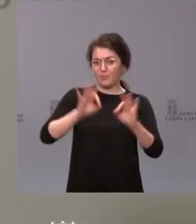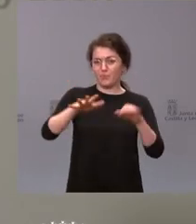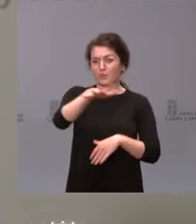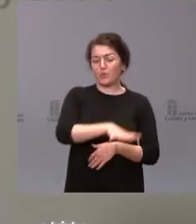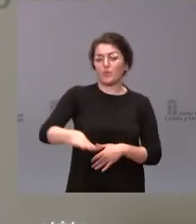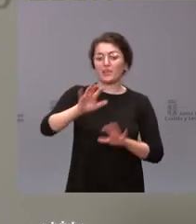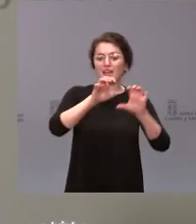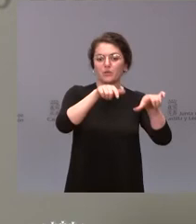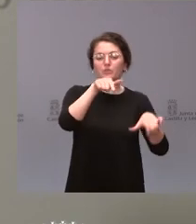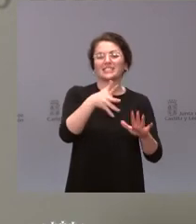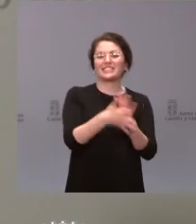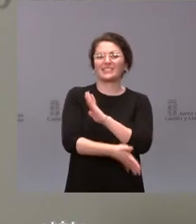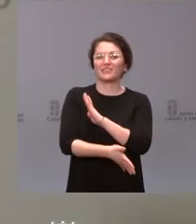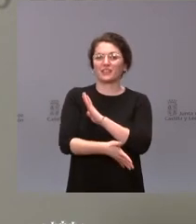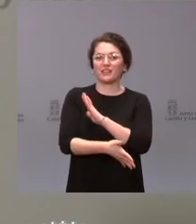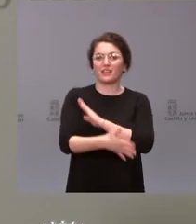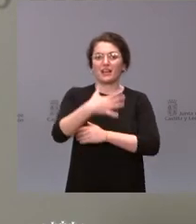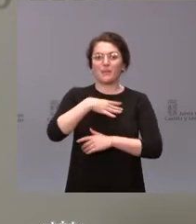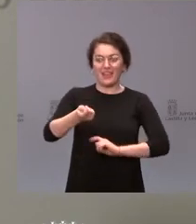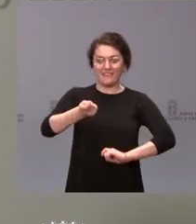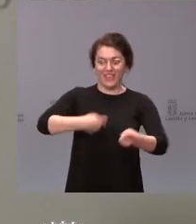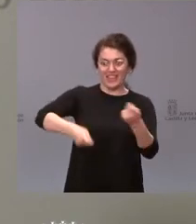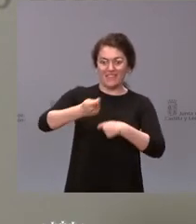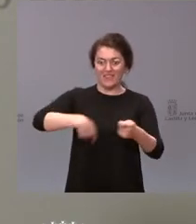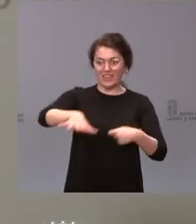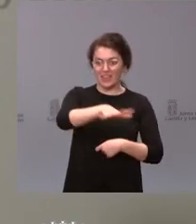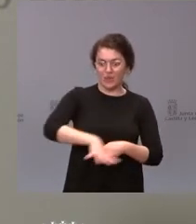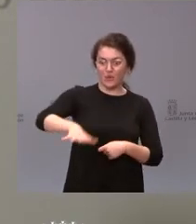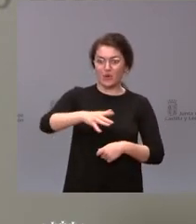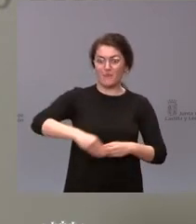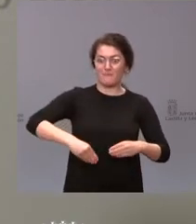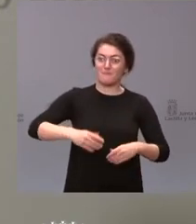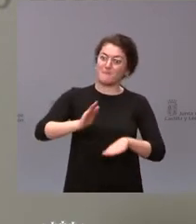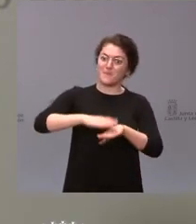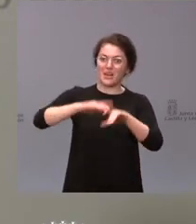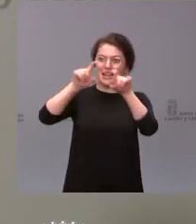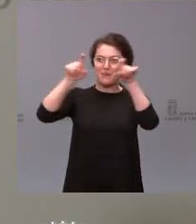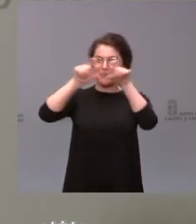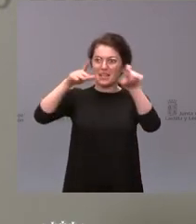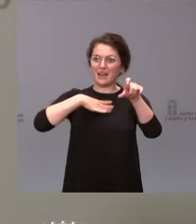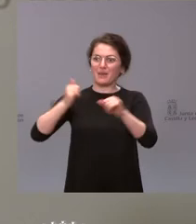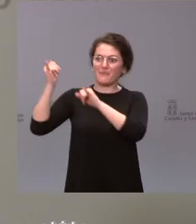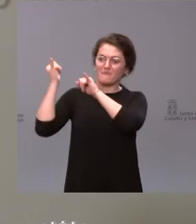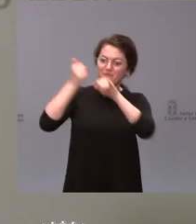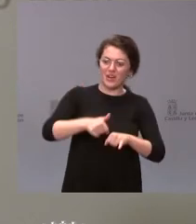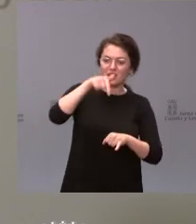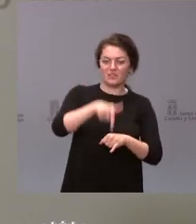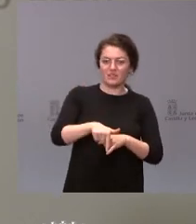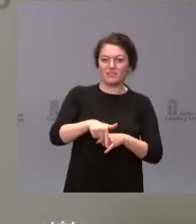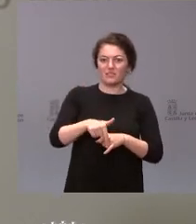permitido también dar salida a más suelo, instalar a más empresas y, por tanto, que muchas de estas empresas se estén instalando hoy en la